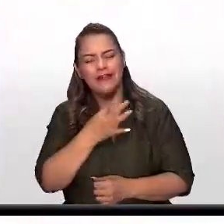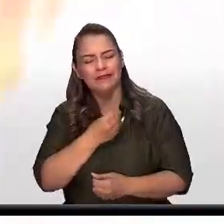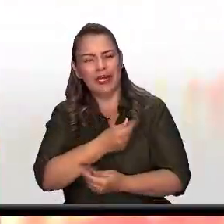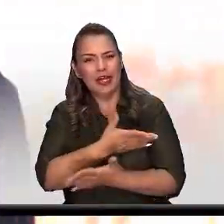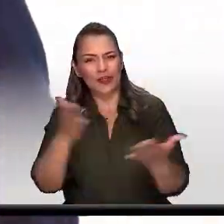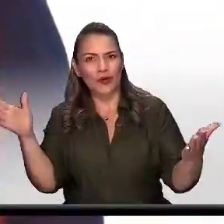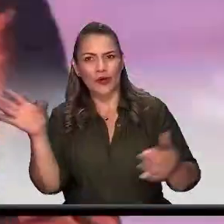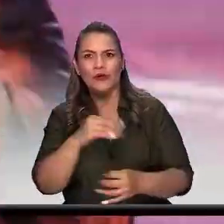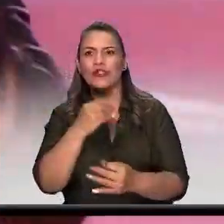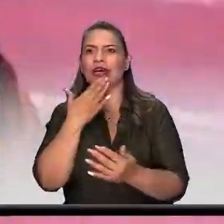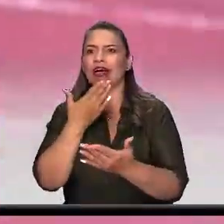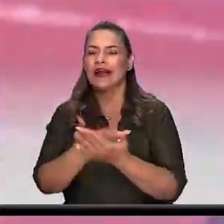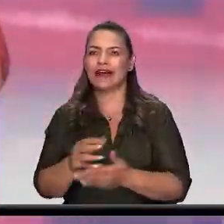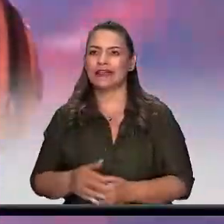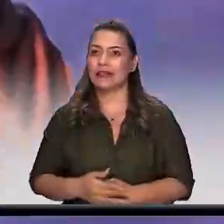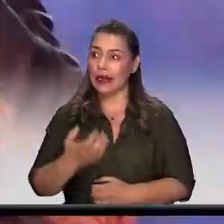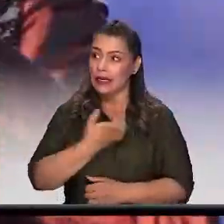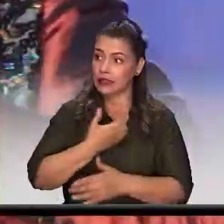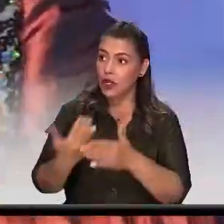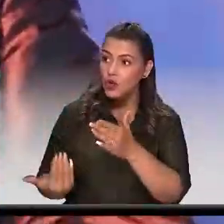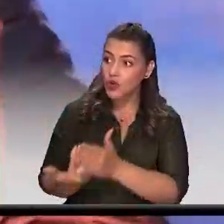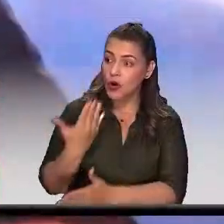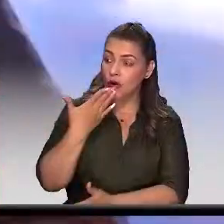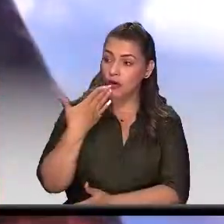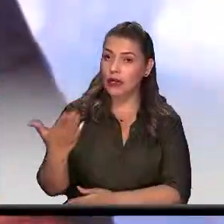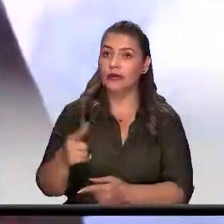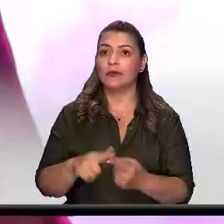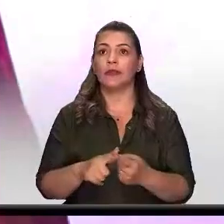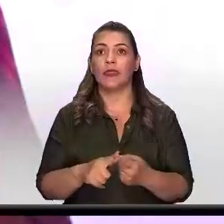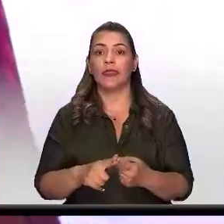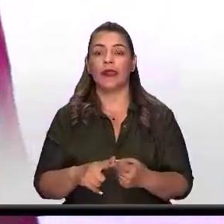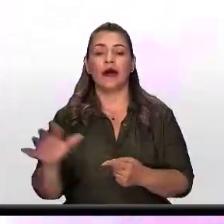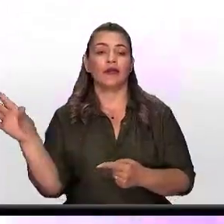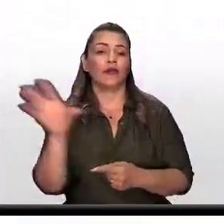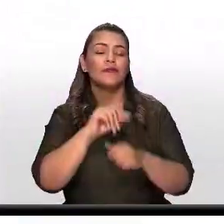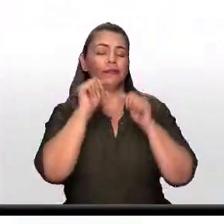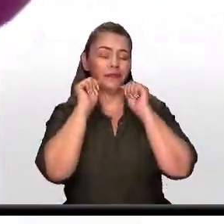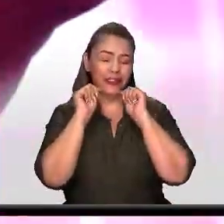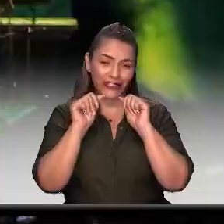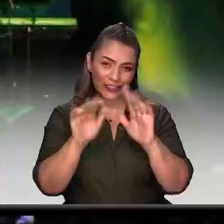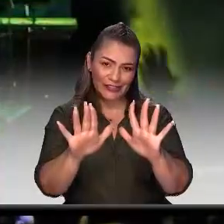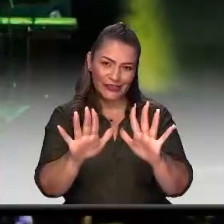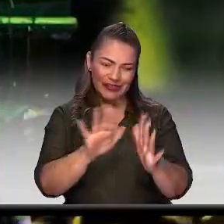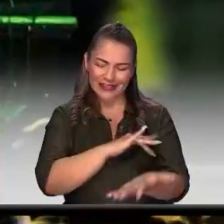Gracias de nuevo señor alcalde, gracias a nuestros empresarios, gracias, bendiciones y aquí estamos.